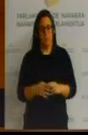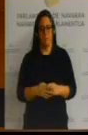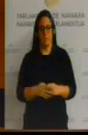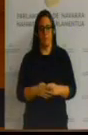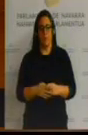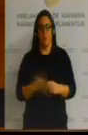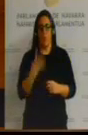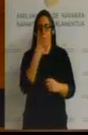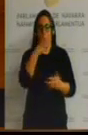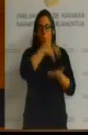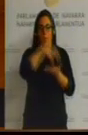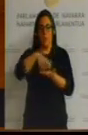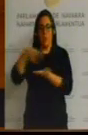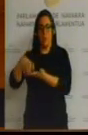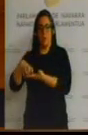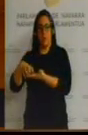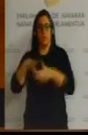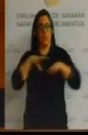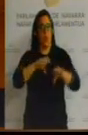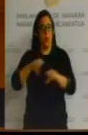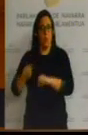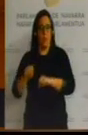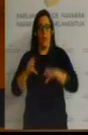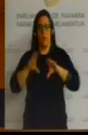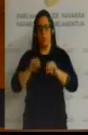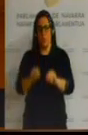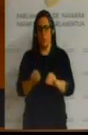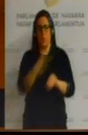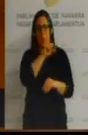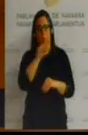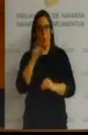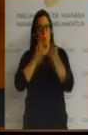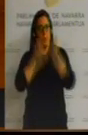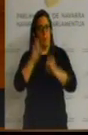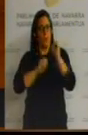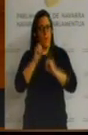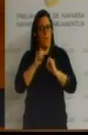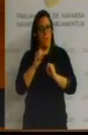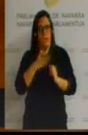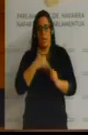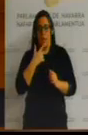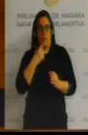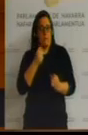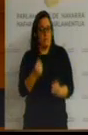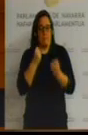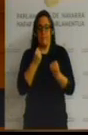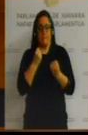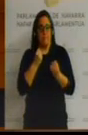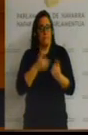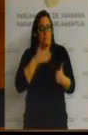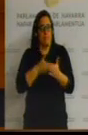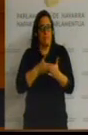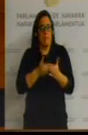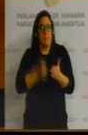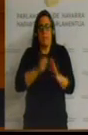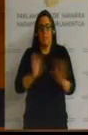pabellones con una ocupación y uso del 100% que imposibilita que nadie, nadie más